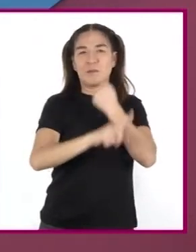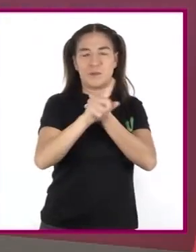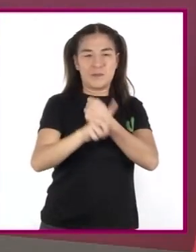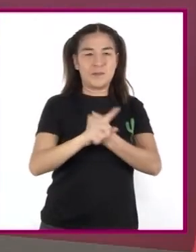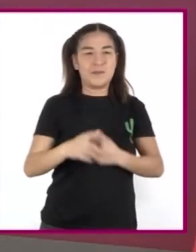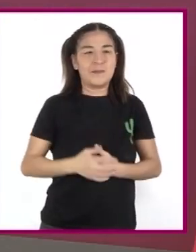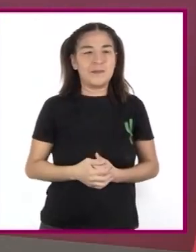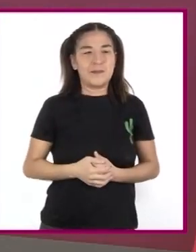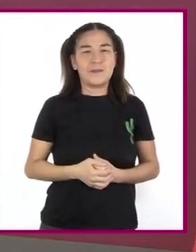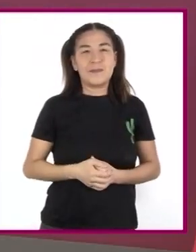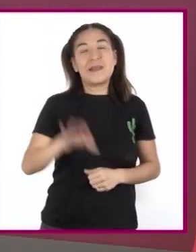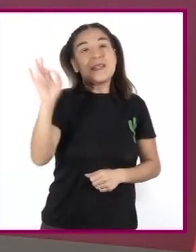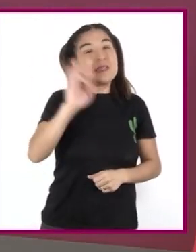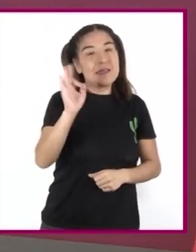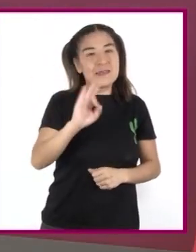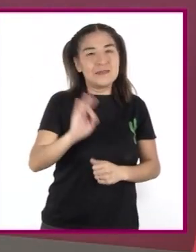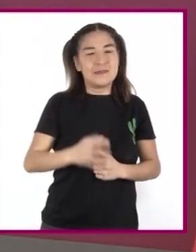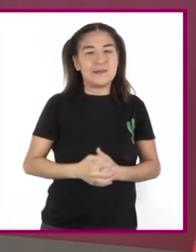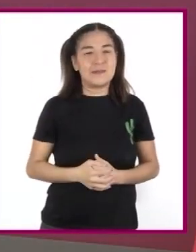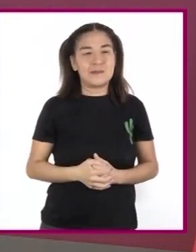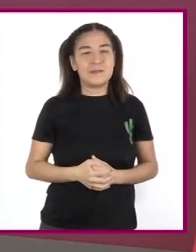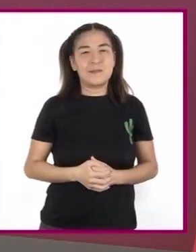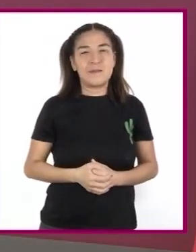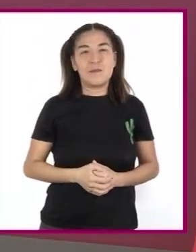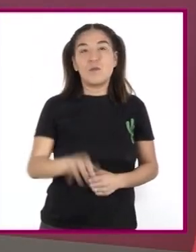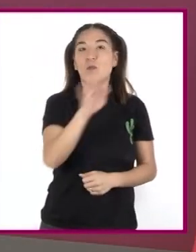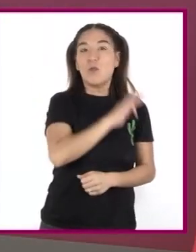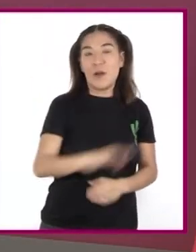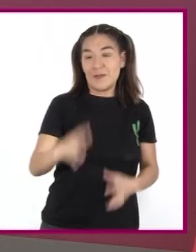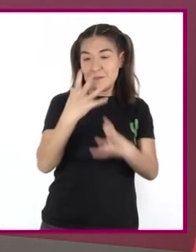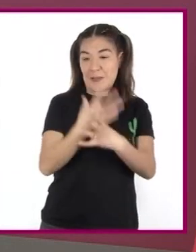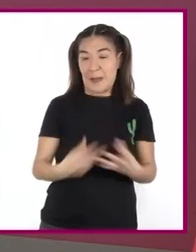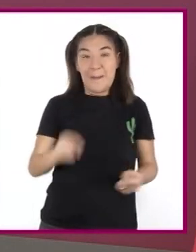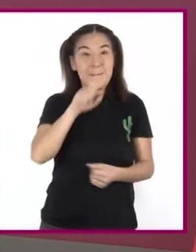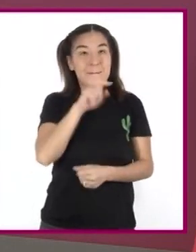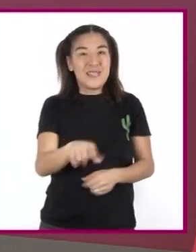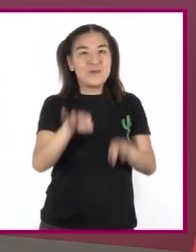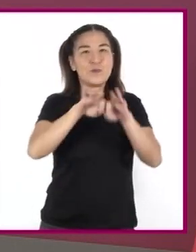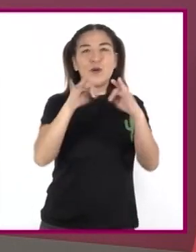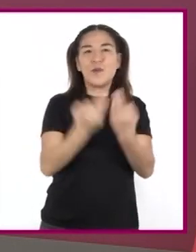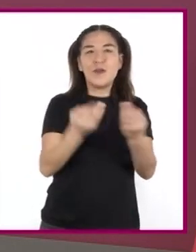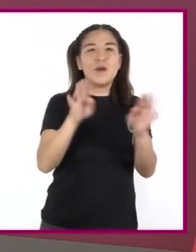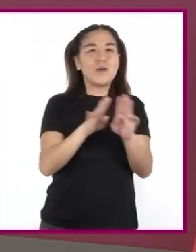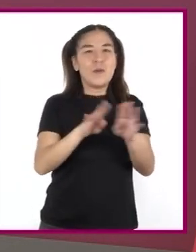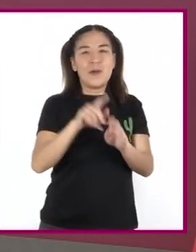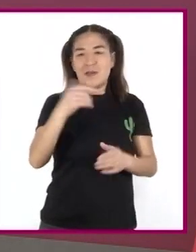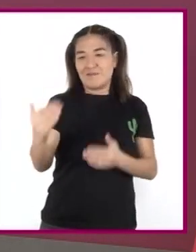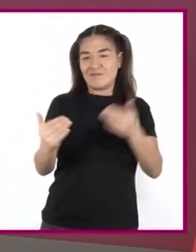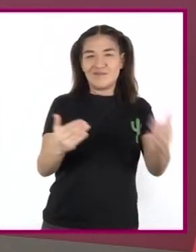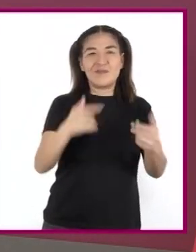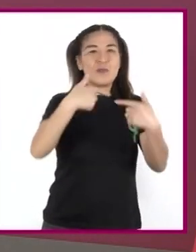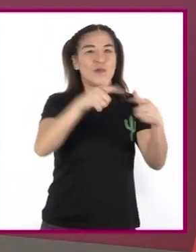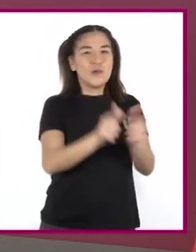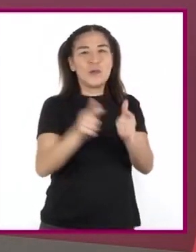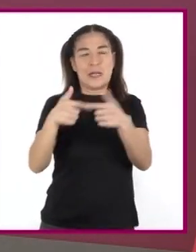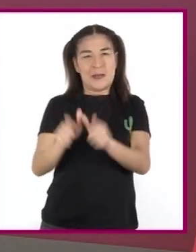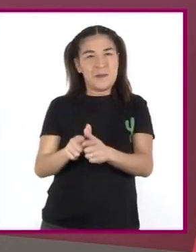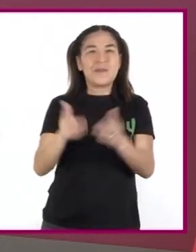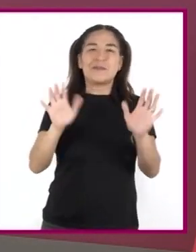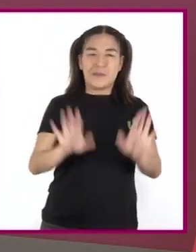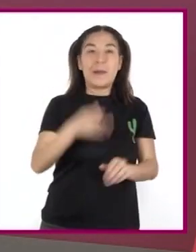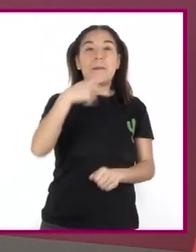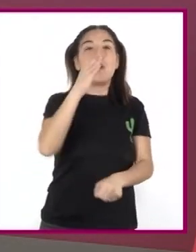Tal vez No siempre Podamos solucionar De la misma manera Las controversias Pero en esta sesión